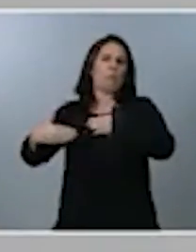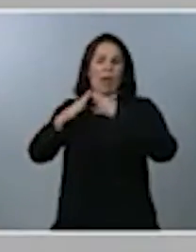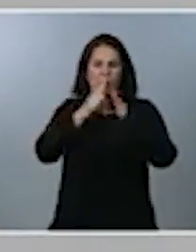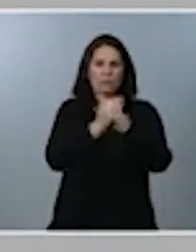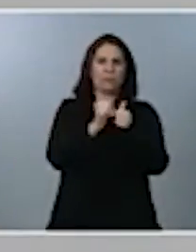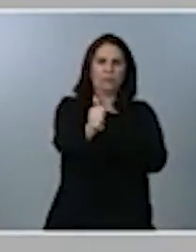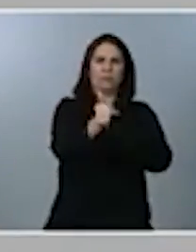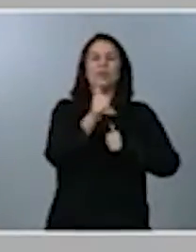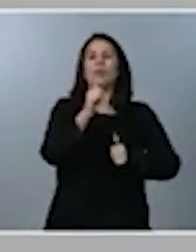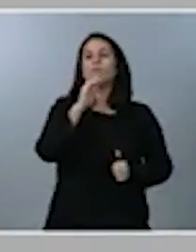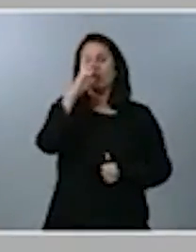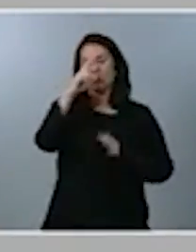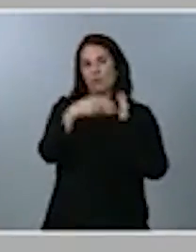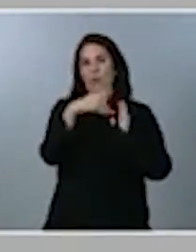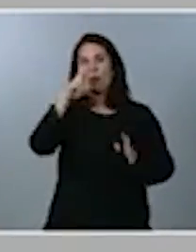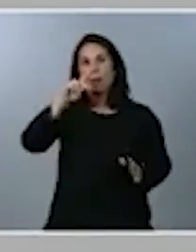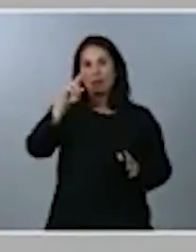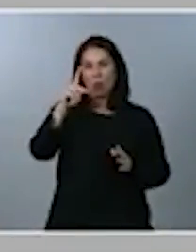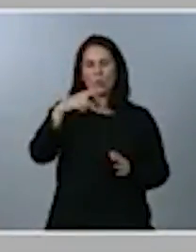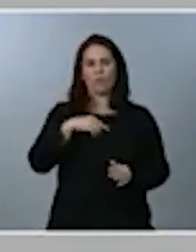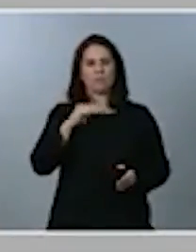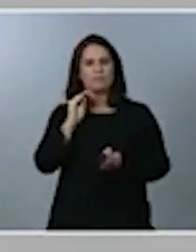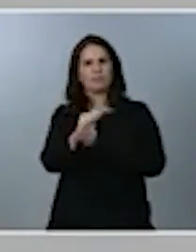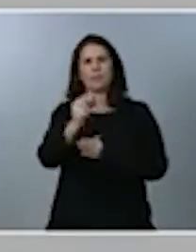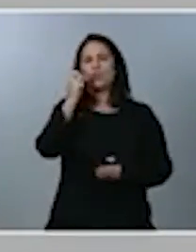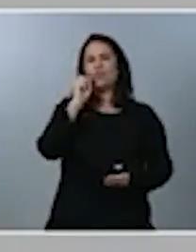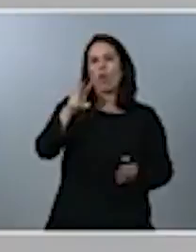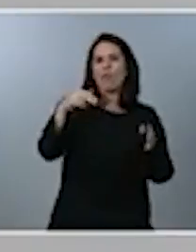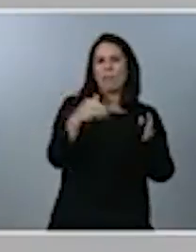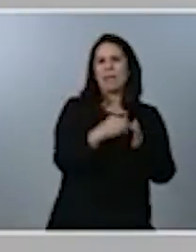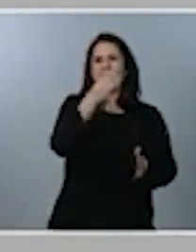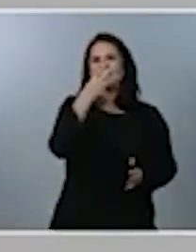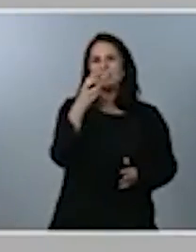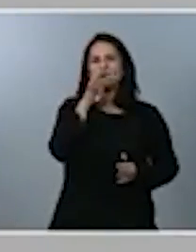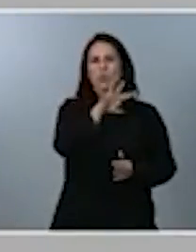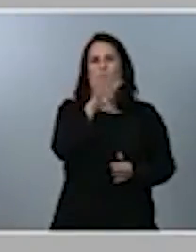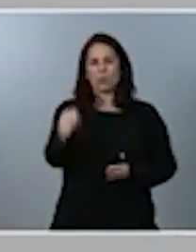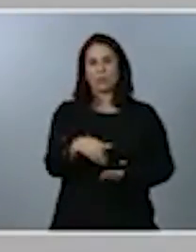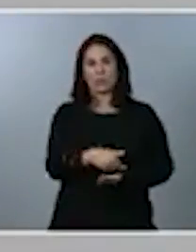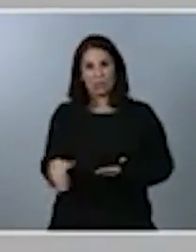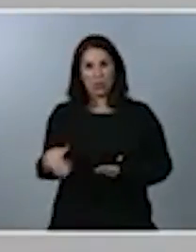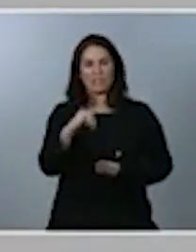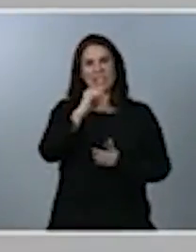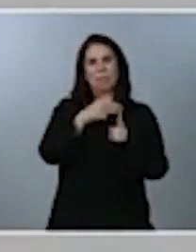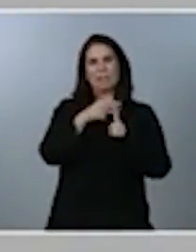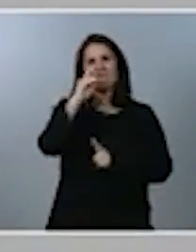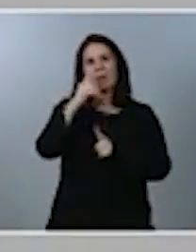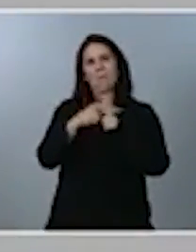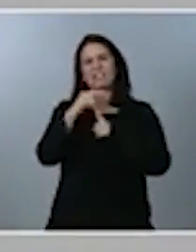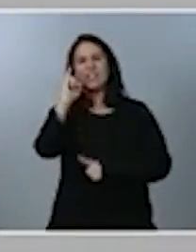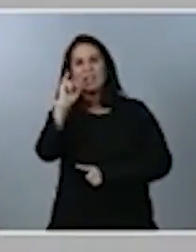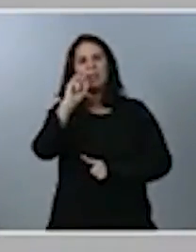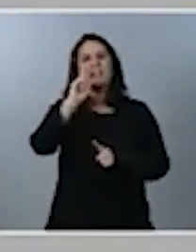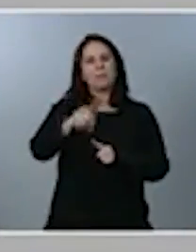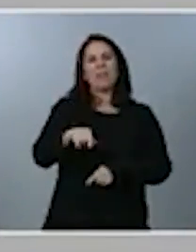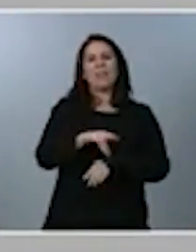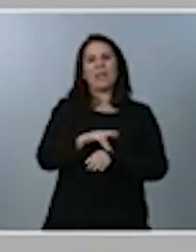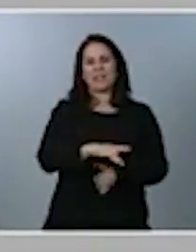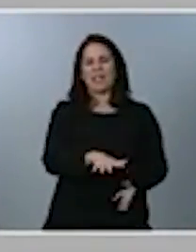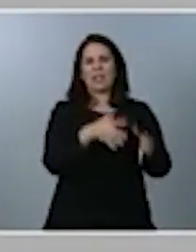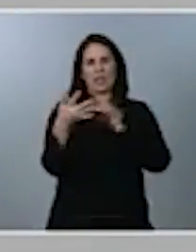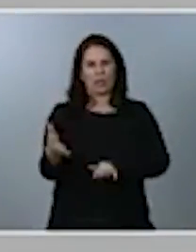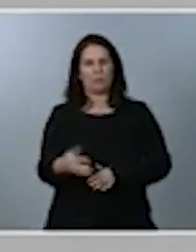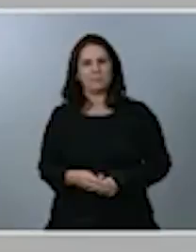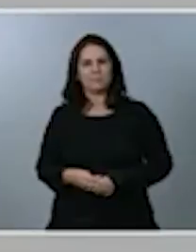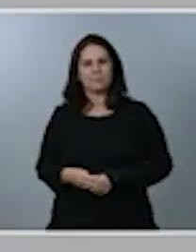destinaremos 12.344 millones a IMAG de Magí y digitalización. Y, precisamente, esa